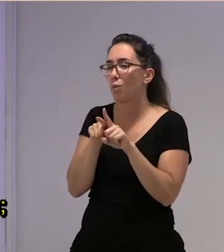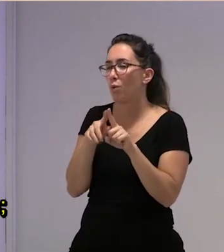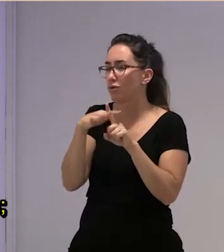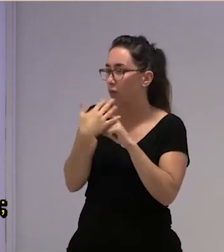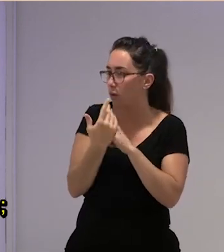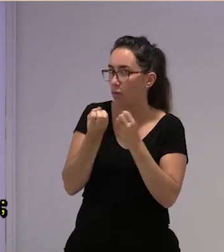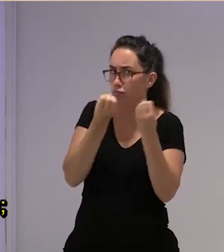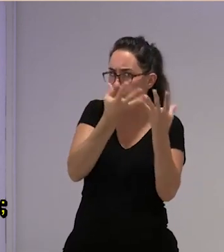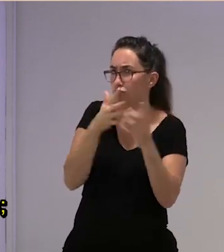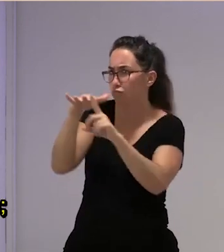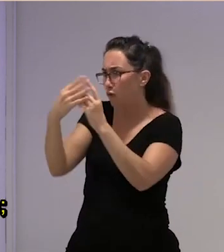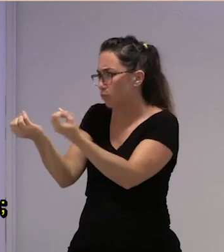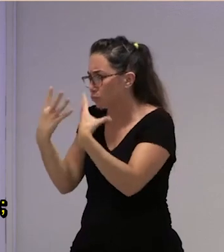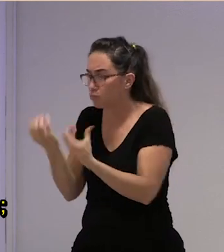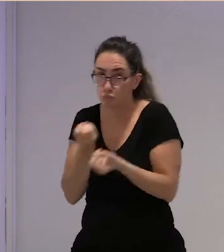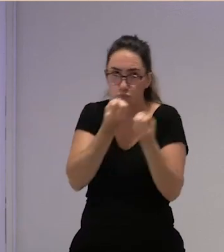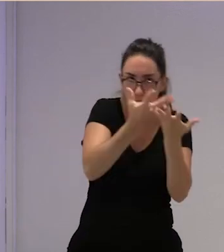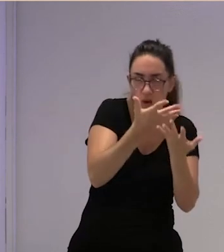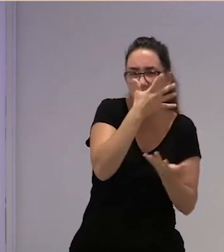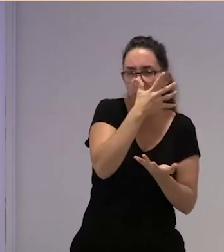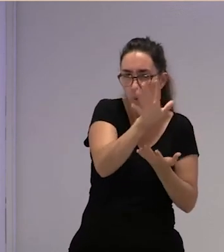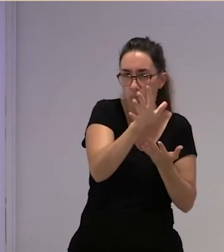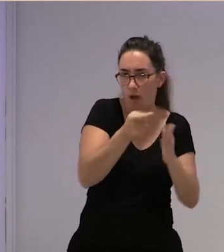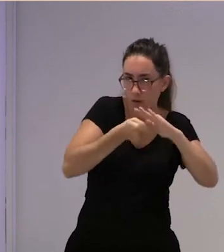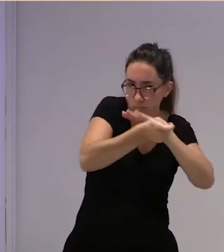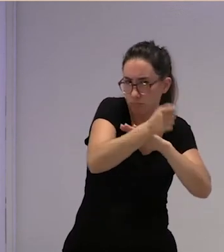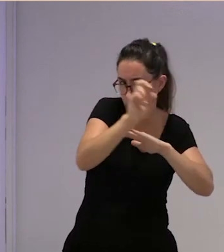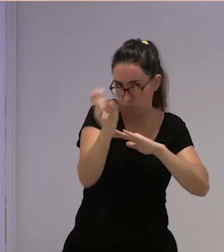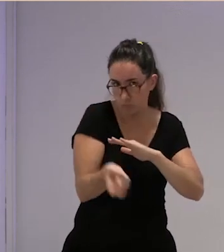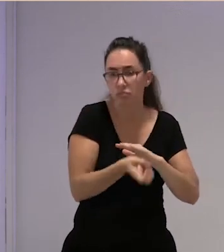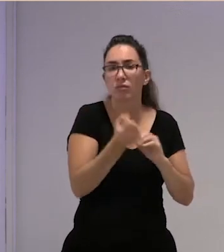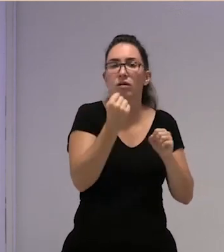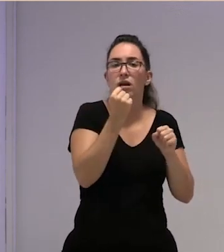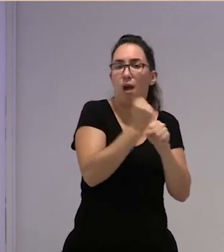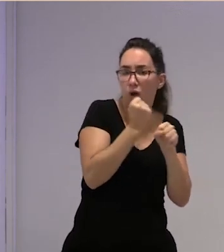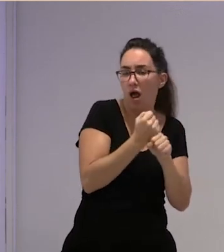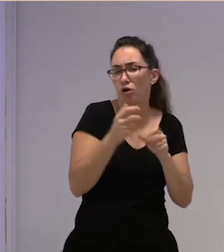denuncias tramitarlas no solo laborales sociales e ir buscando casi me decías Ana